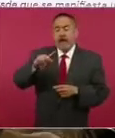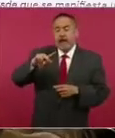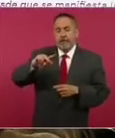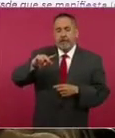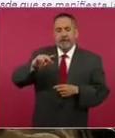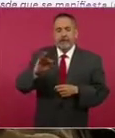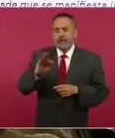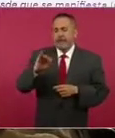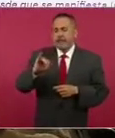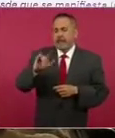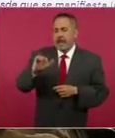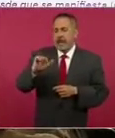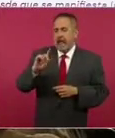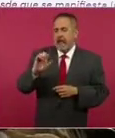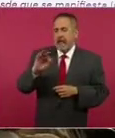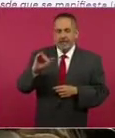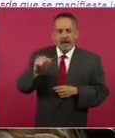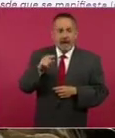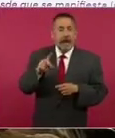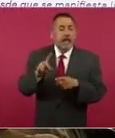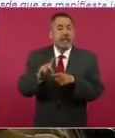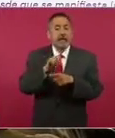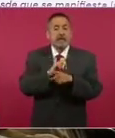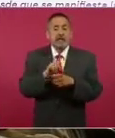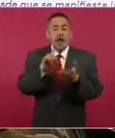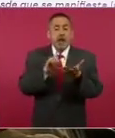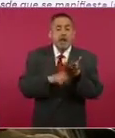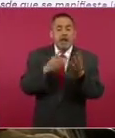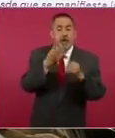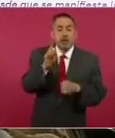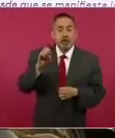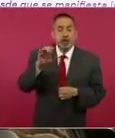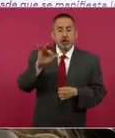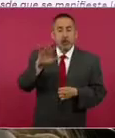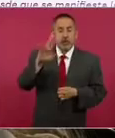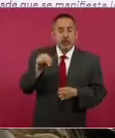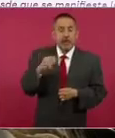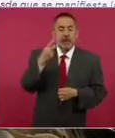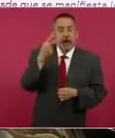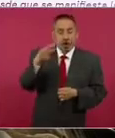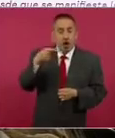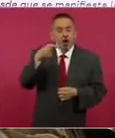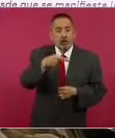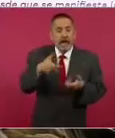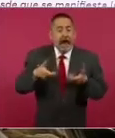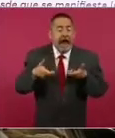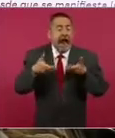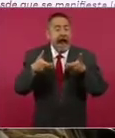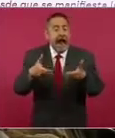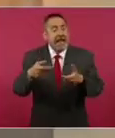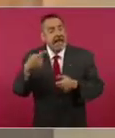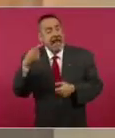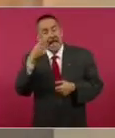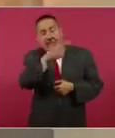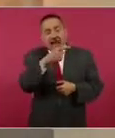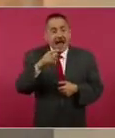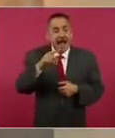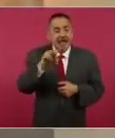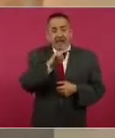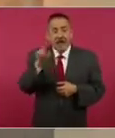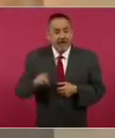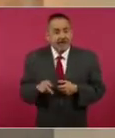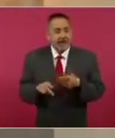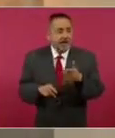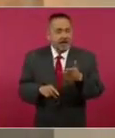tiene desde 1952, donde están los demócratas, es una calle donde han